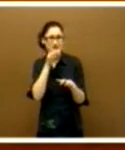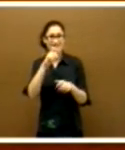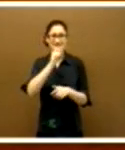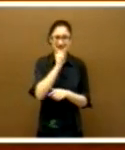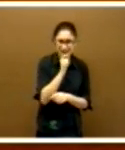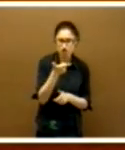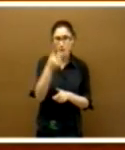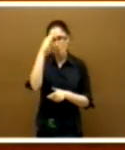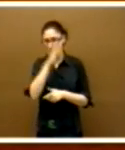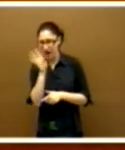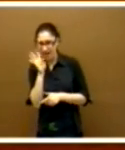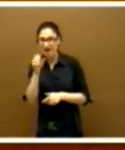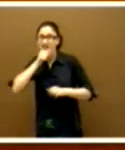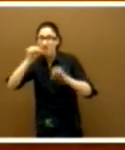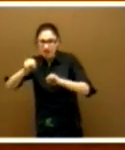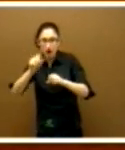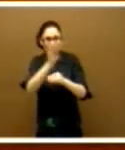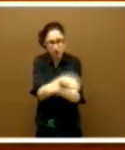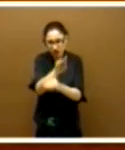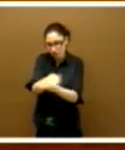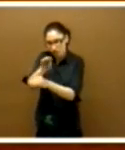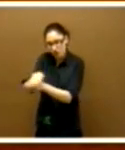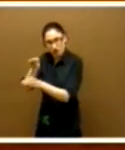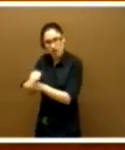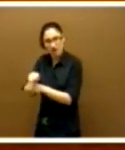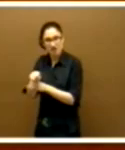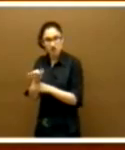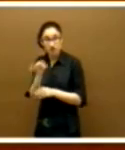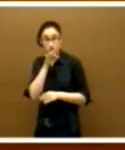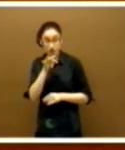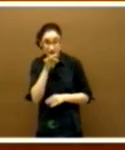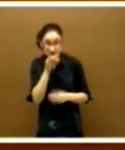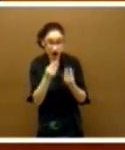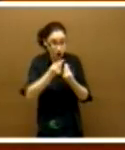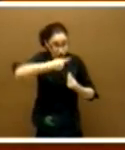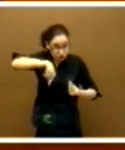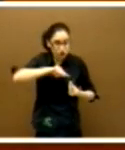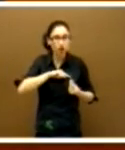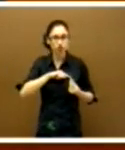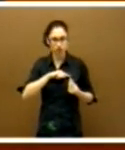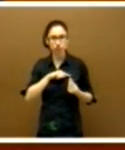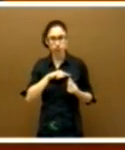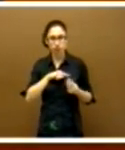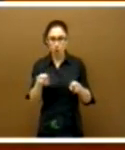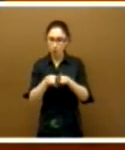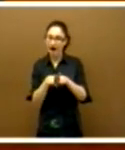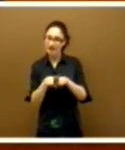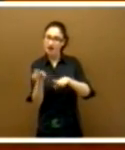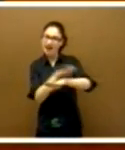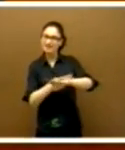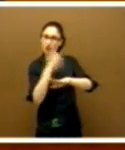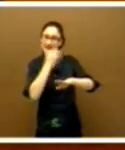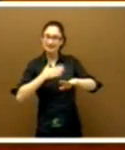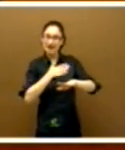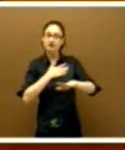nietos y a sus padres ancianos todavía están entre nosotros haciéndole al estado del bienestar un